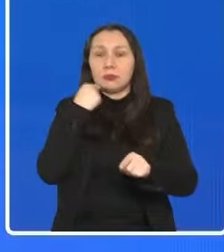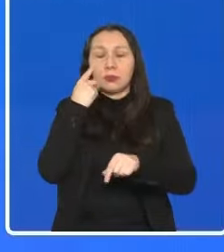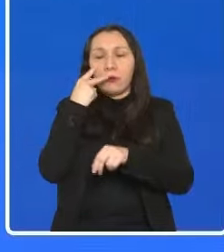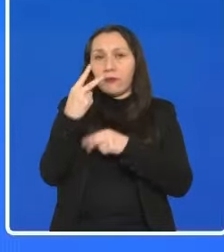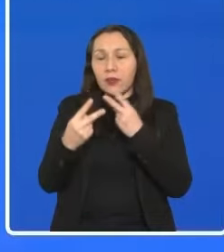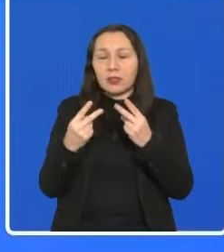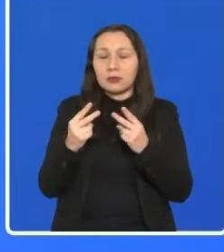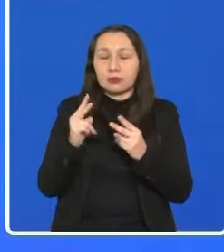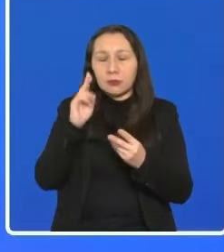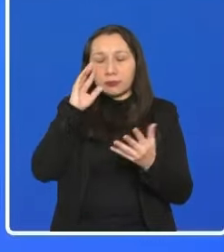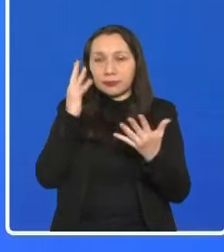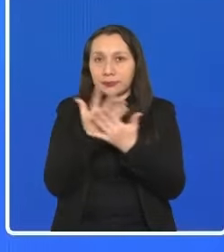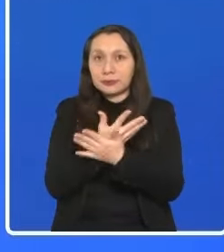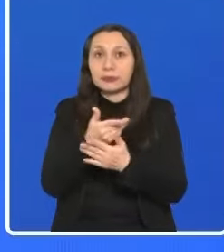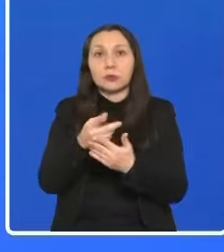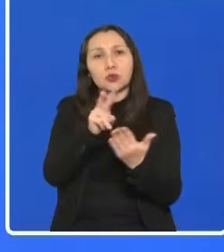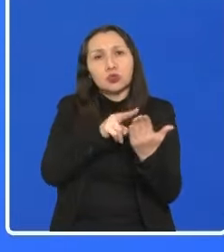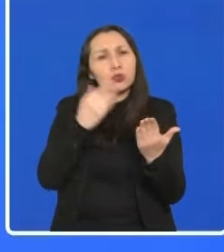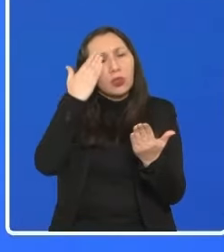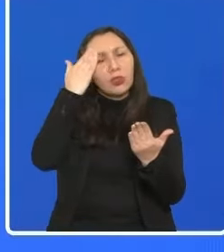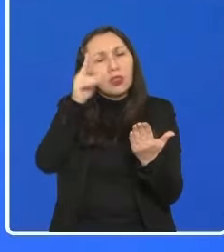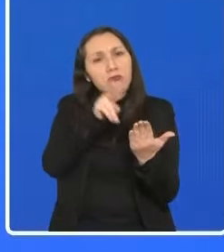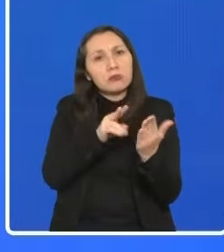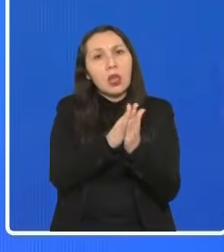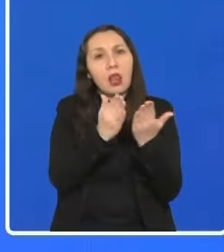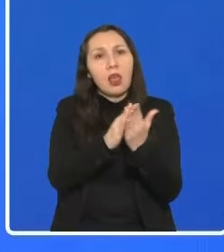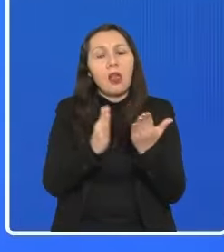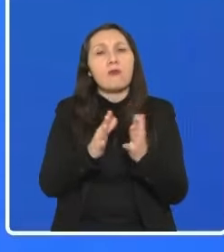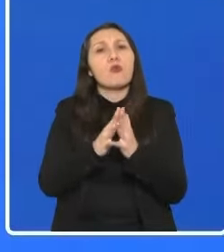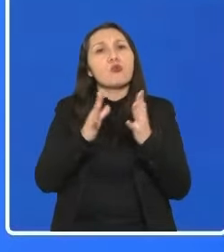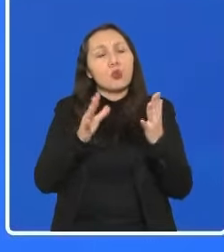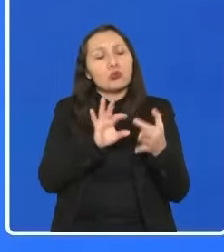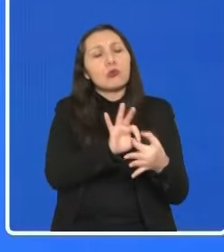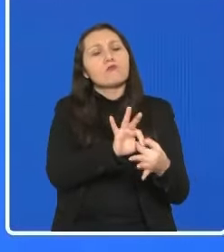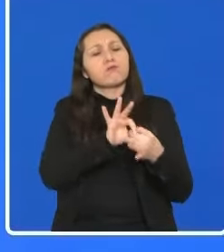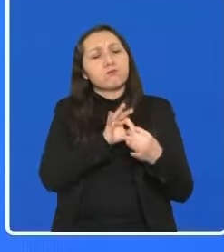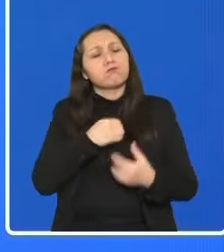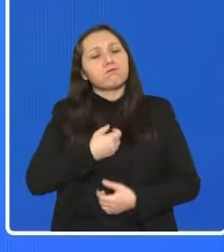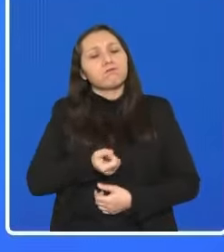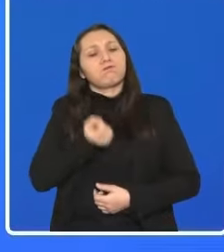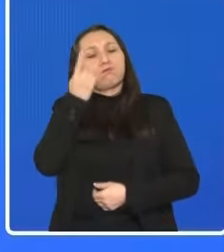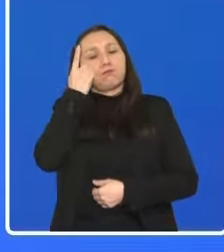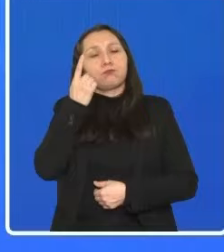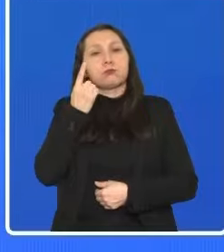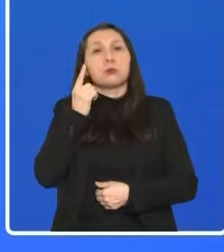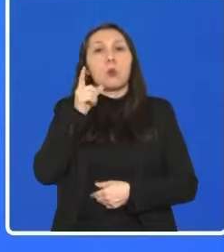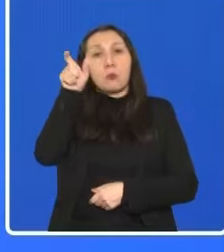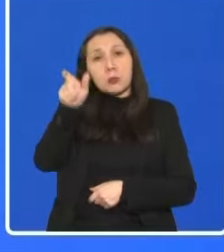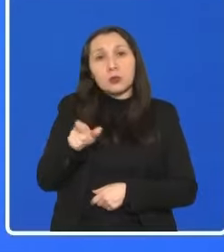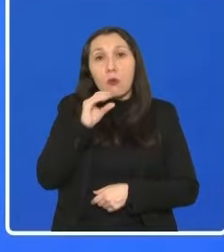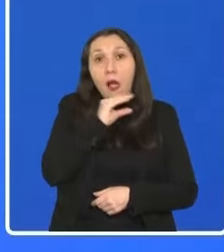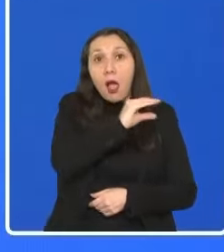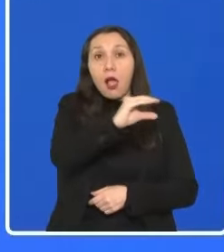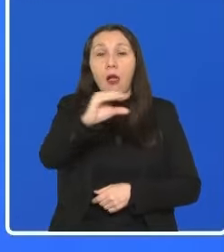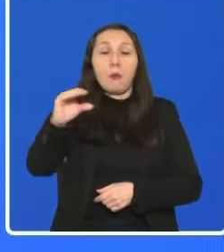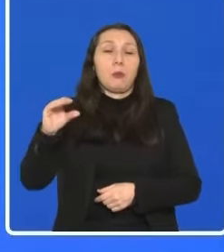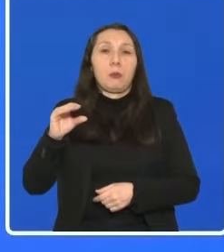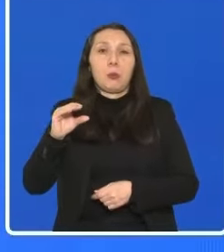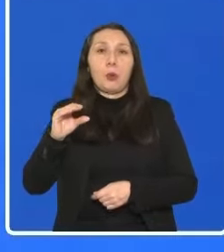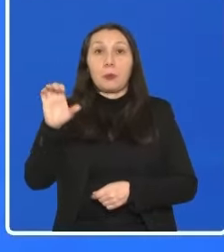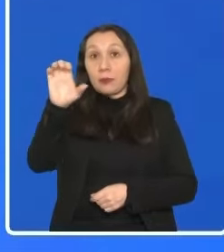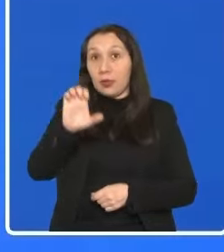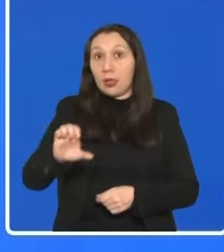dimensionarlo. El otro día leía en un libro algo que me hizo mucho sentido. Si un campesino de